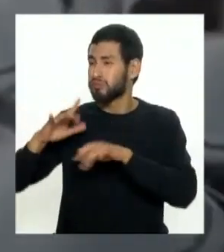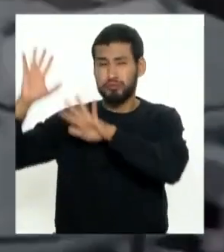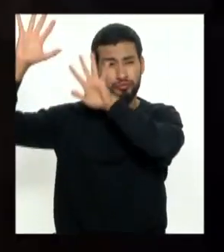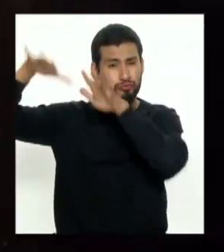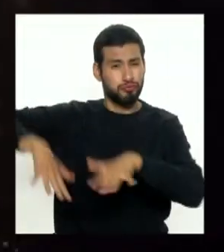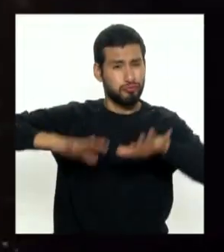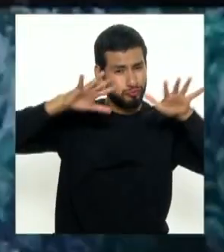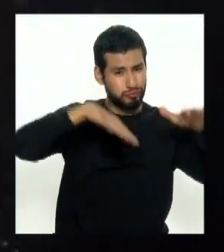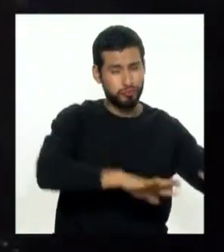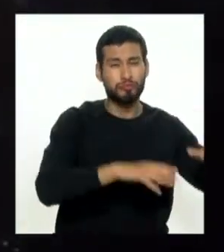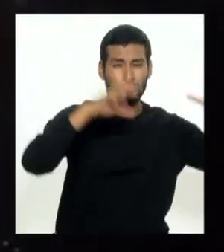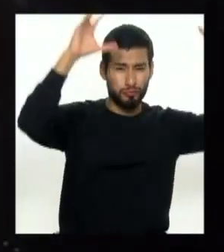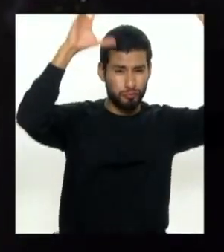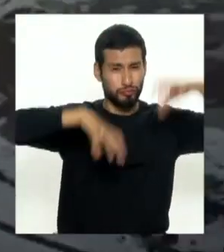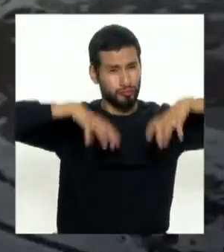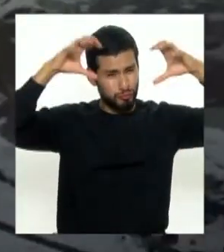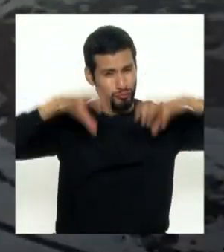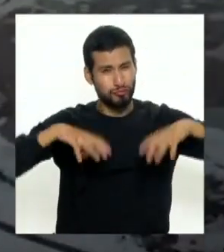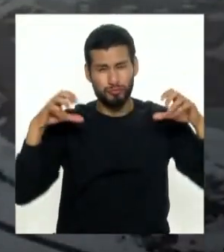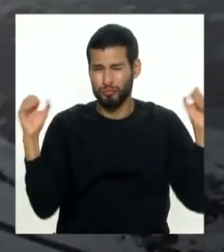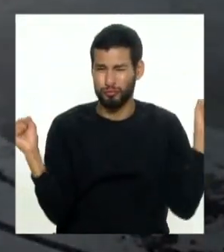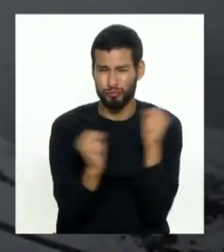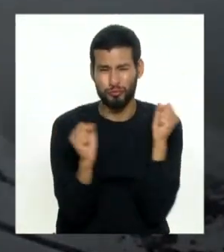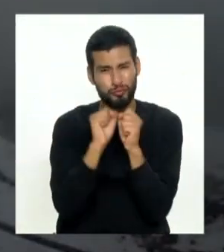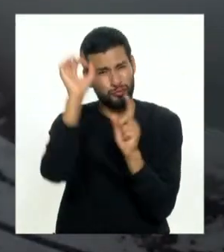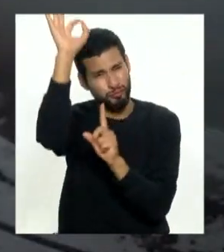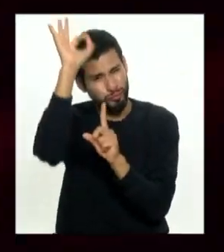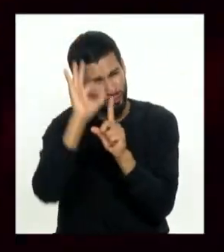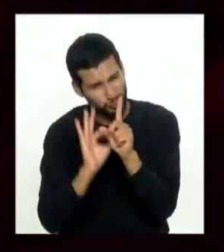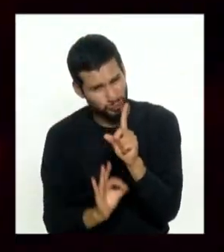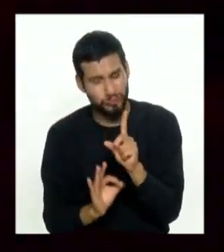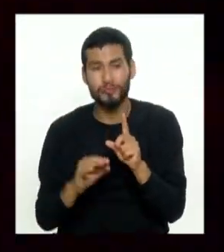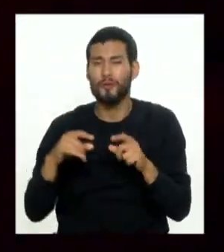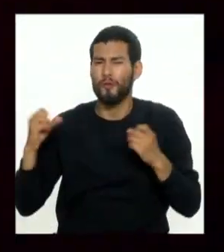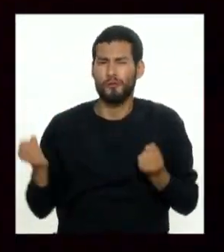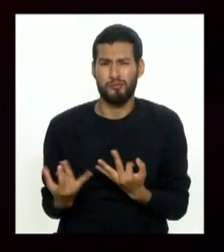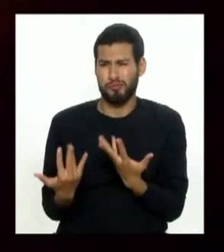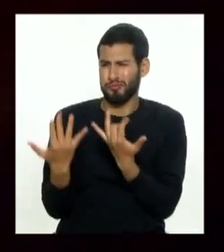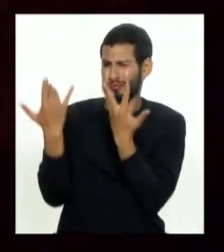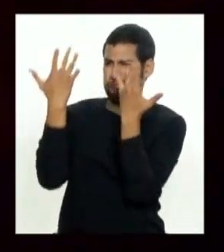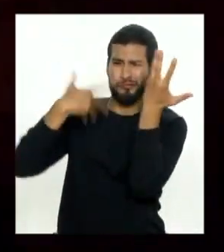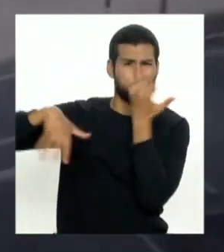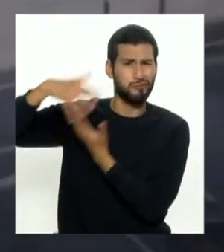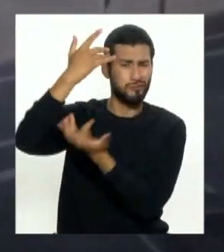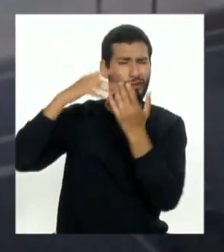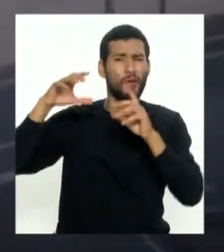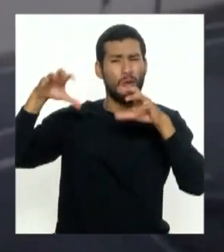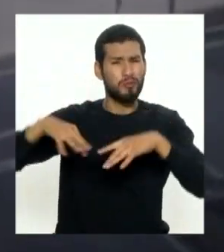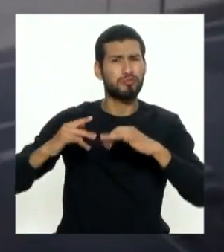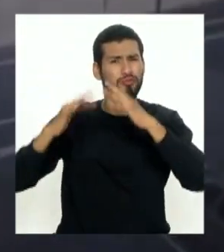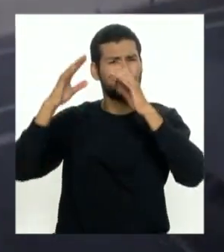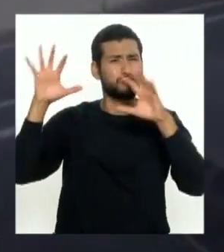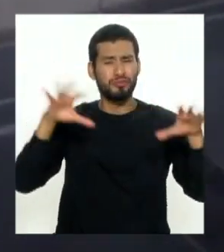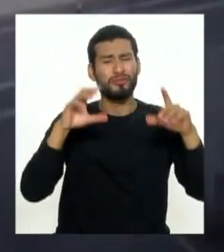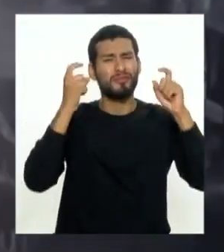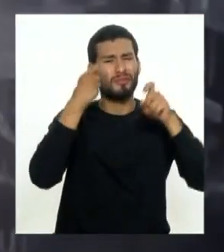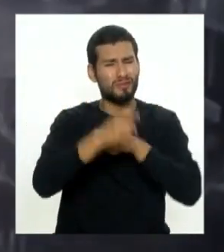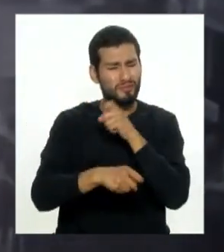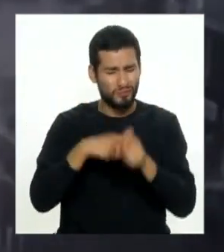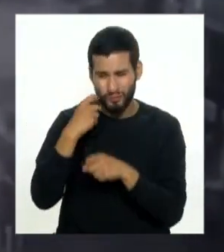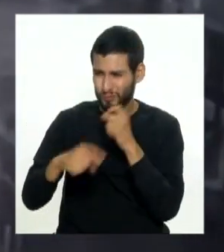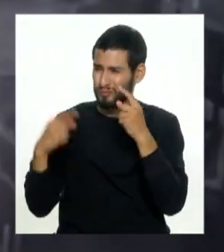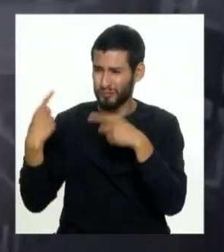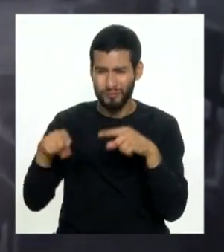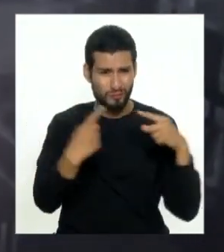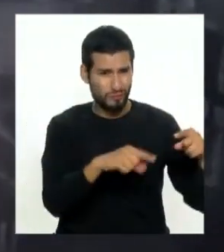lluvias intensas heladas y friajes y incendios urbanos y forestales que ocasionan pérdidas y daños